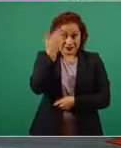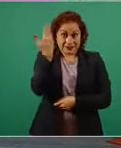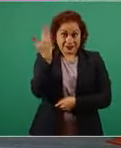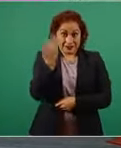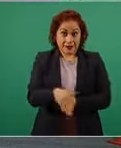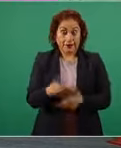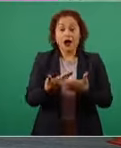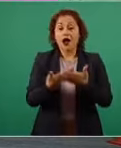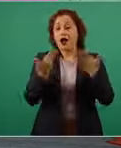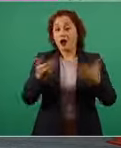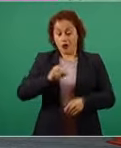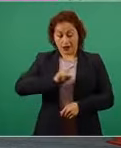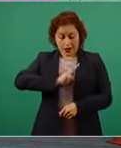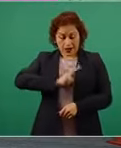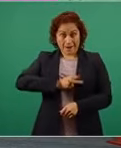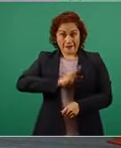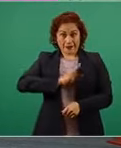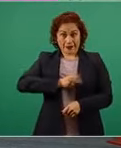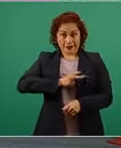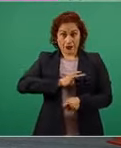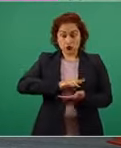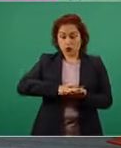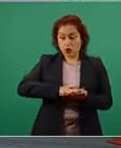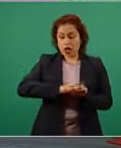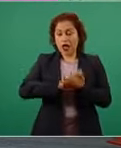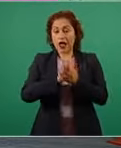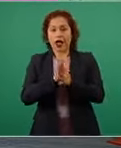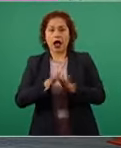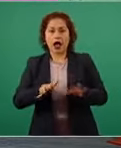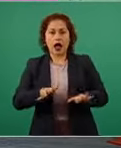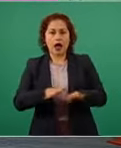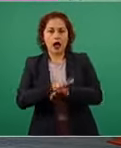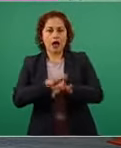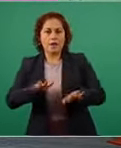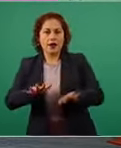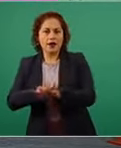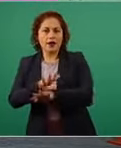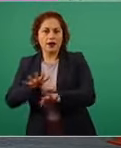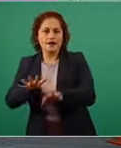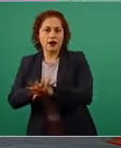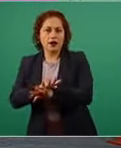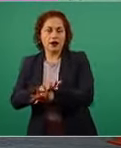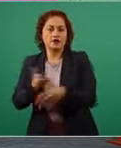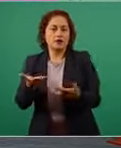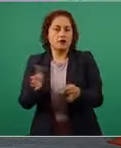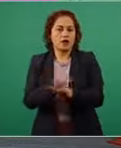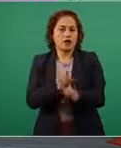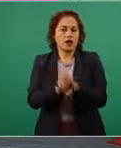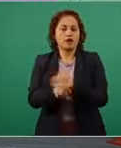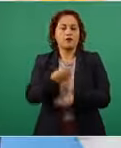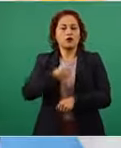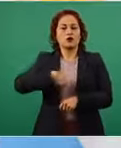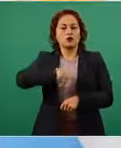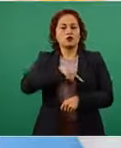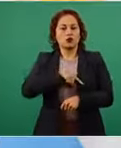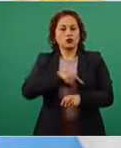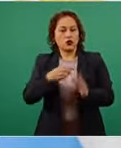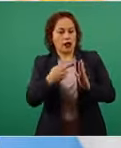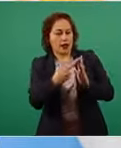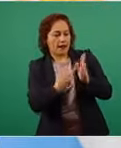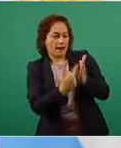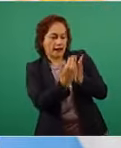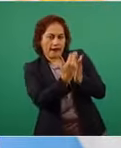y pareciera ser que se fortalece frente a los mecanismos de defensión que nosotros proponemos